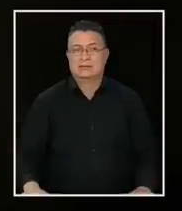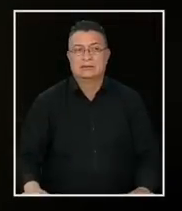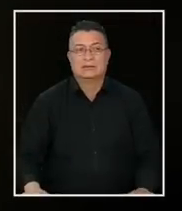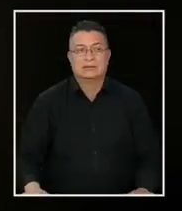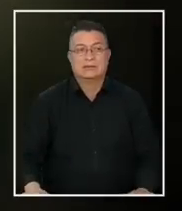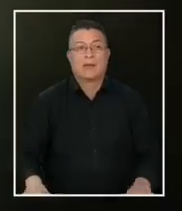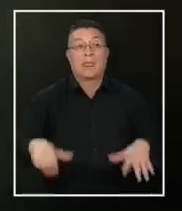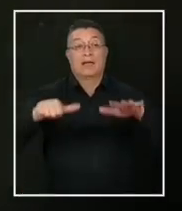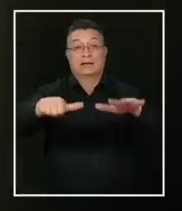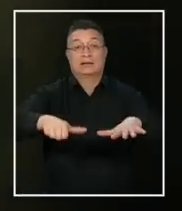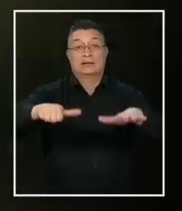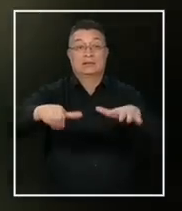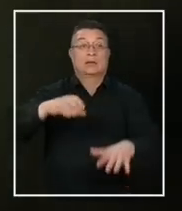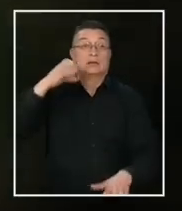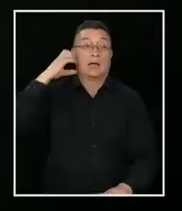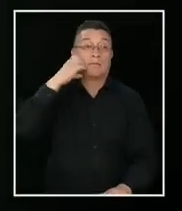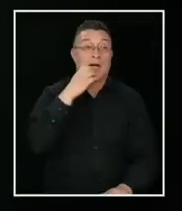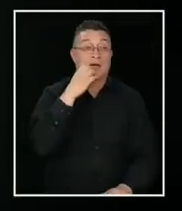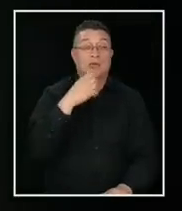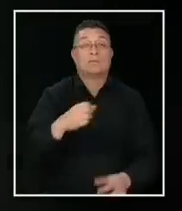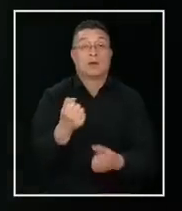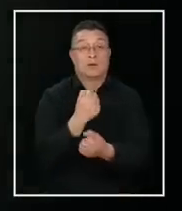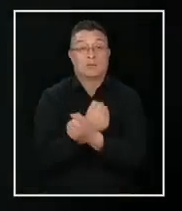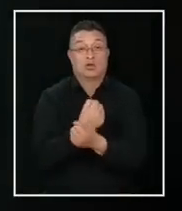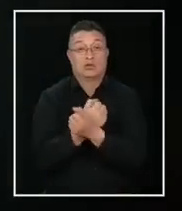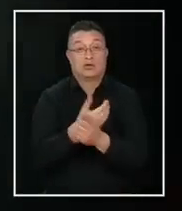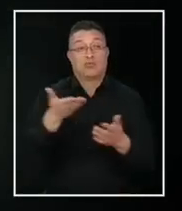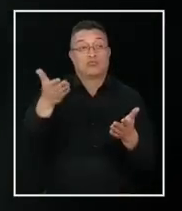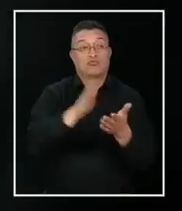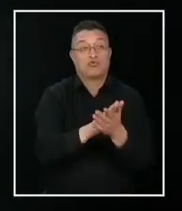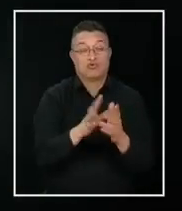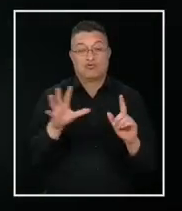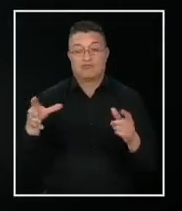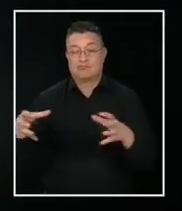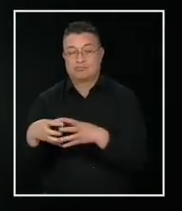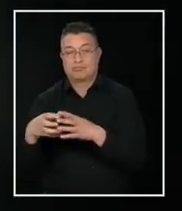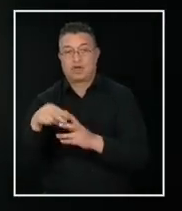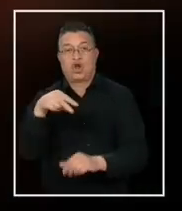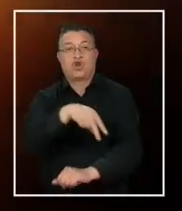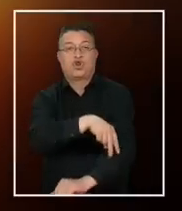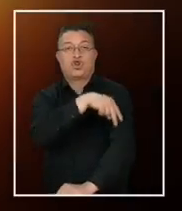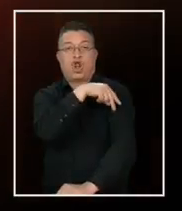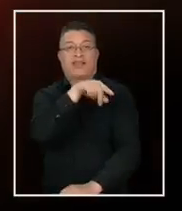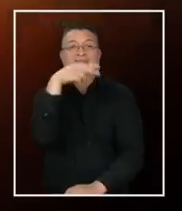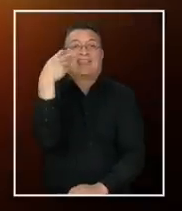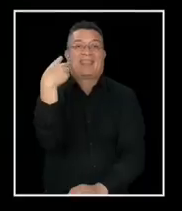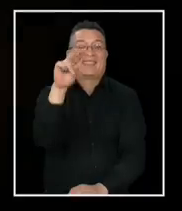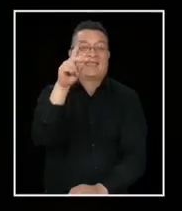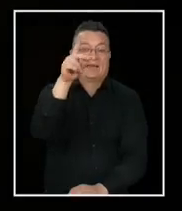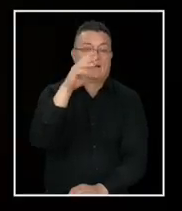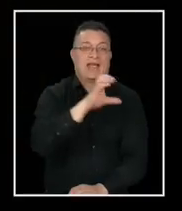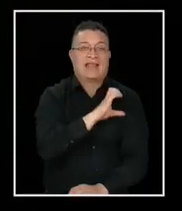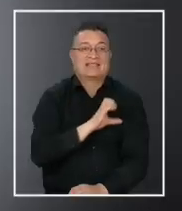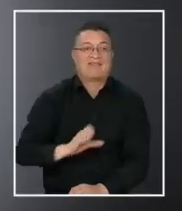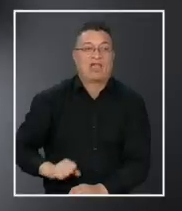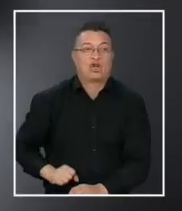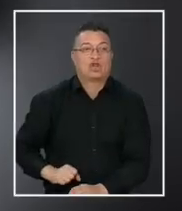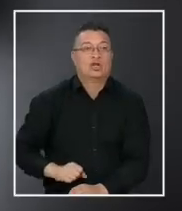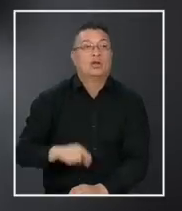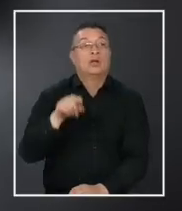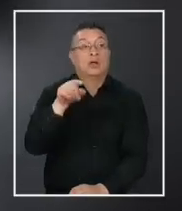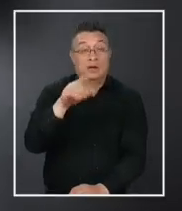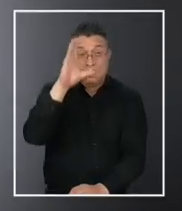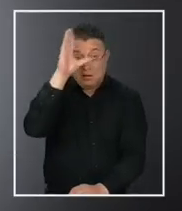El 16 de mayo, un policía fue asesinado por pandilleros en el norte del país. Esa misma noche,